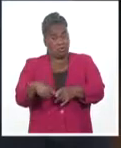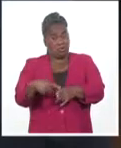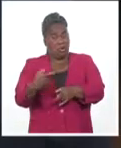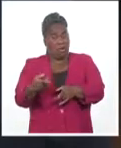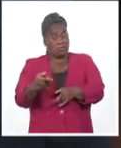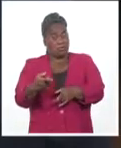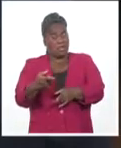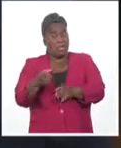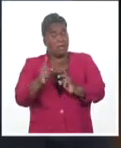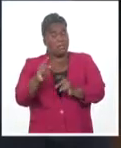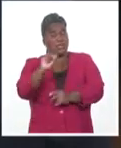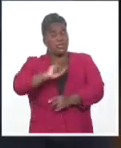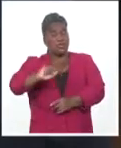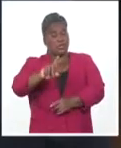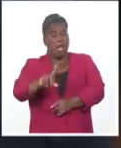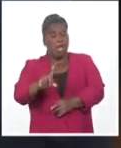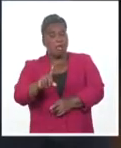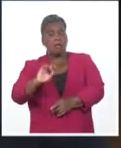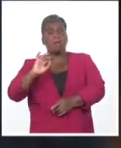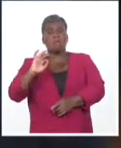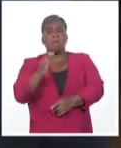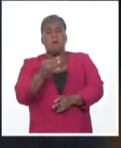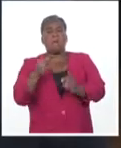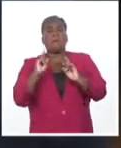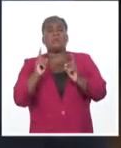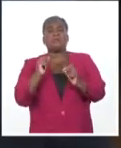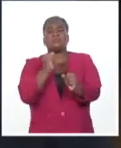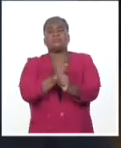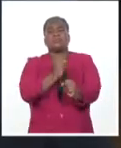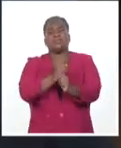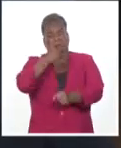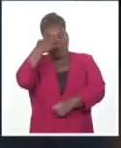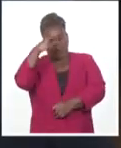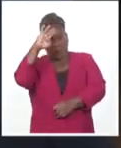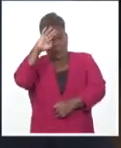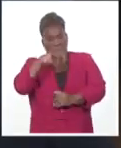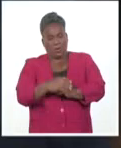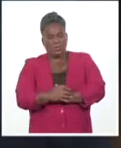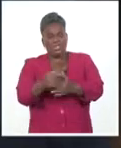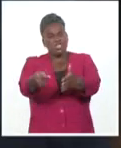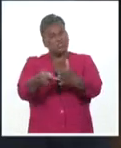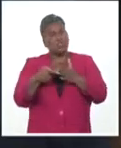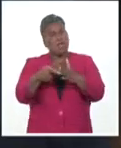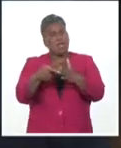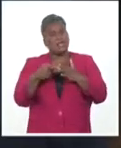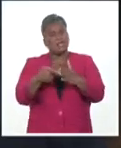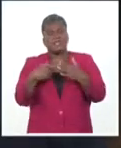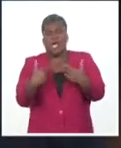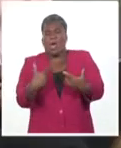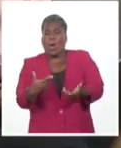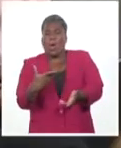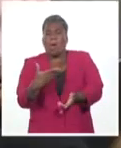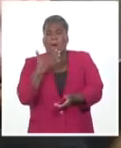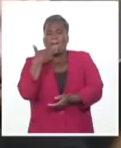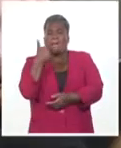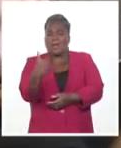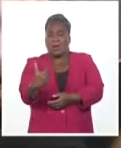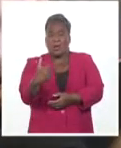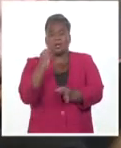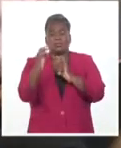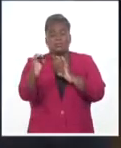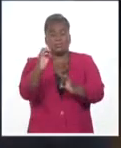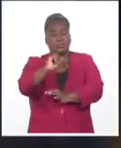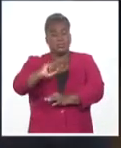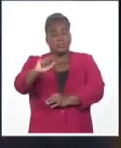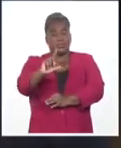continuar perfeccionando la política de empleo del país, sugerencias de cómo perfeccionar la seguridad social, se ha valorado cómo